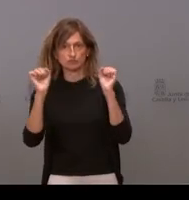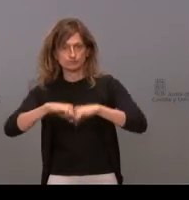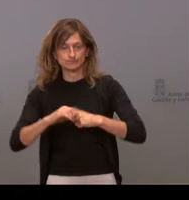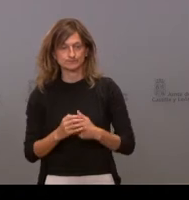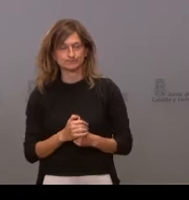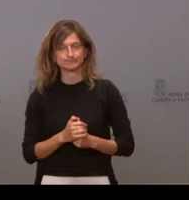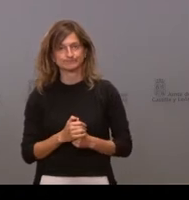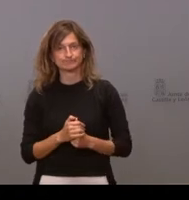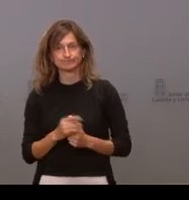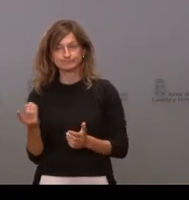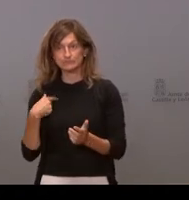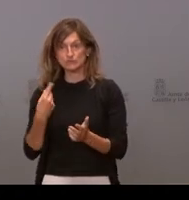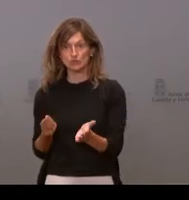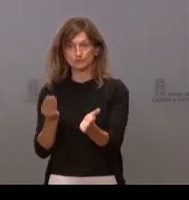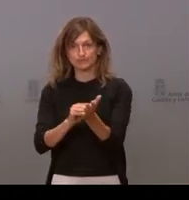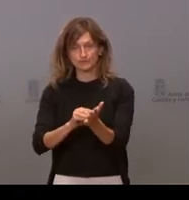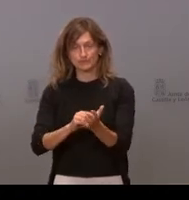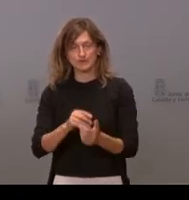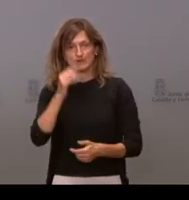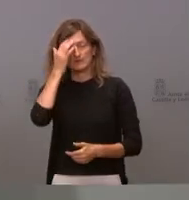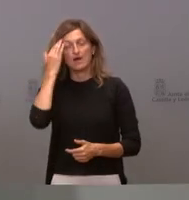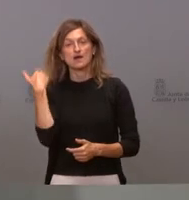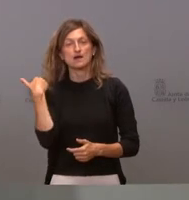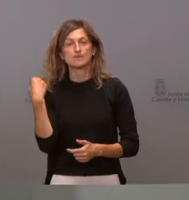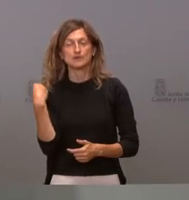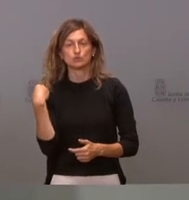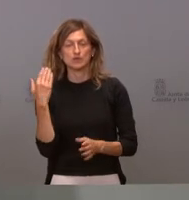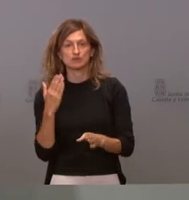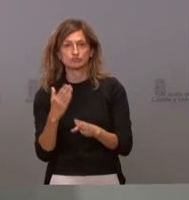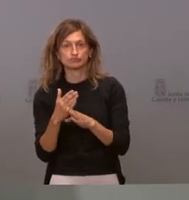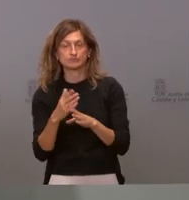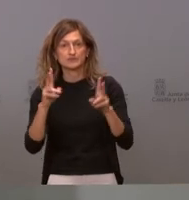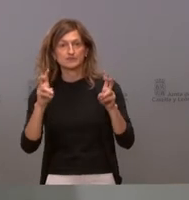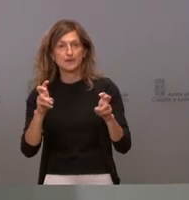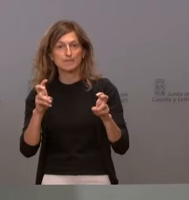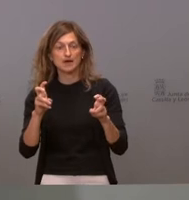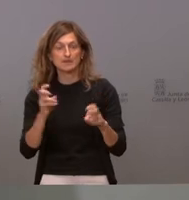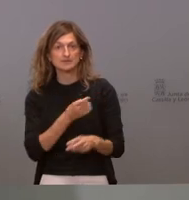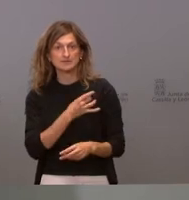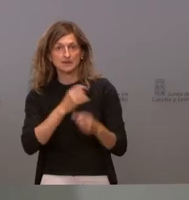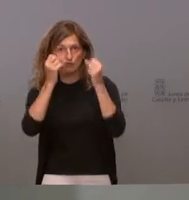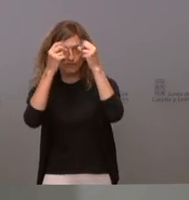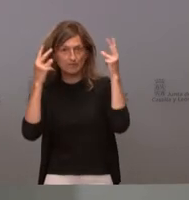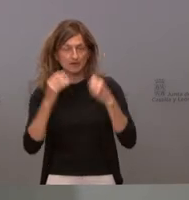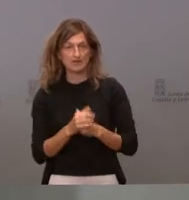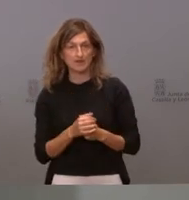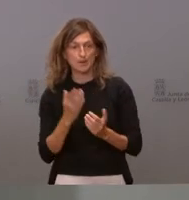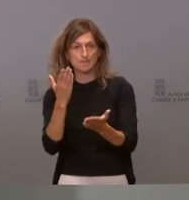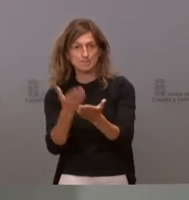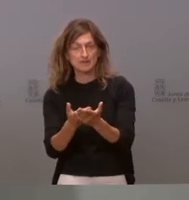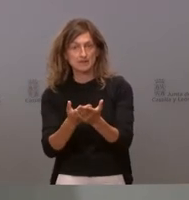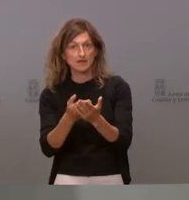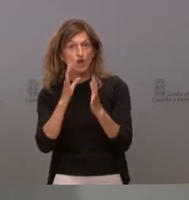sí que me gustaría complementar por la pregunta que se ha hecho antes por la petición del Sindicato de Enfermería que naturalmente la